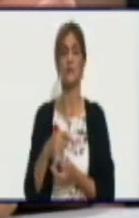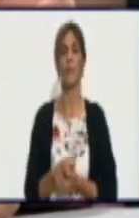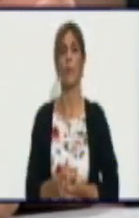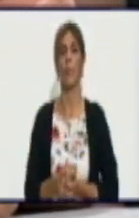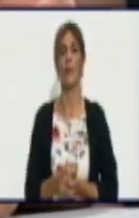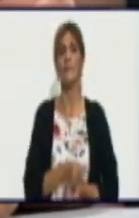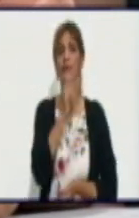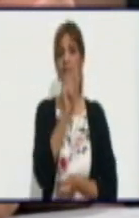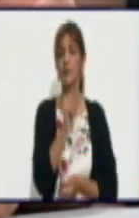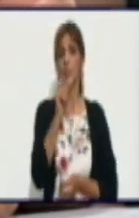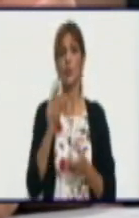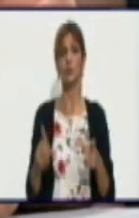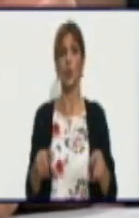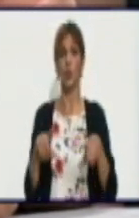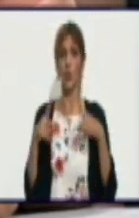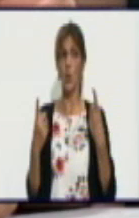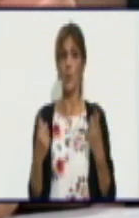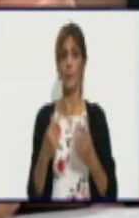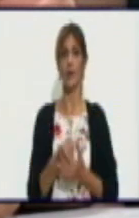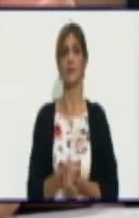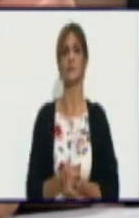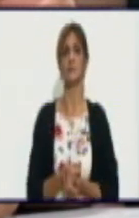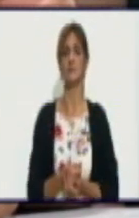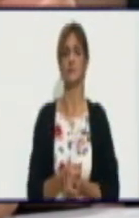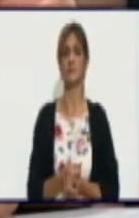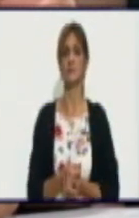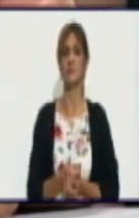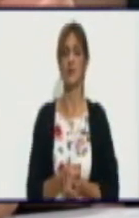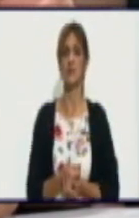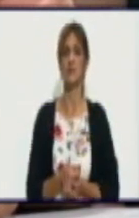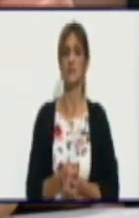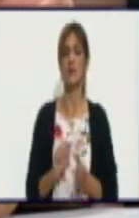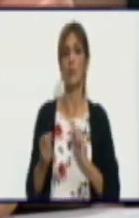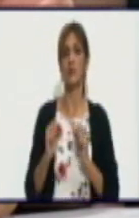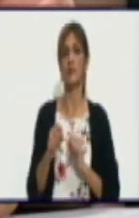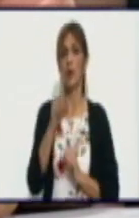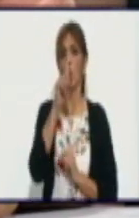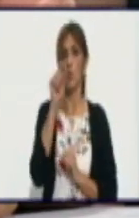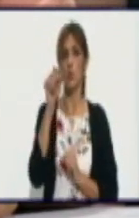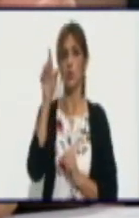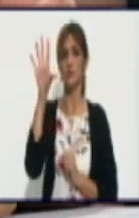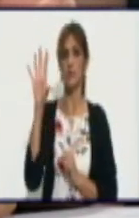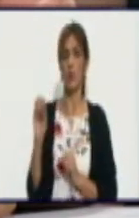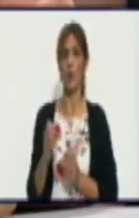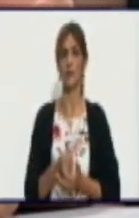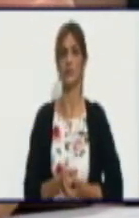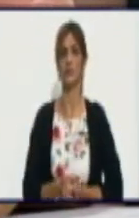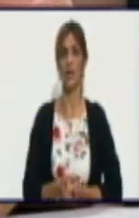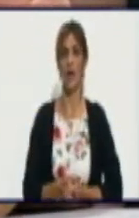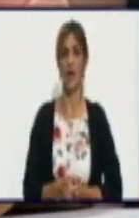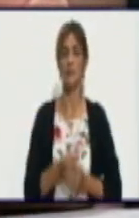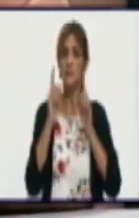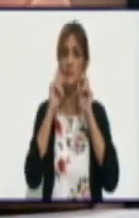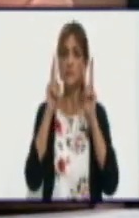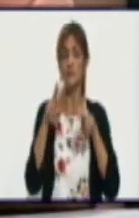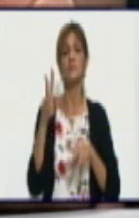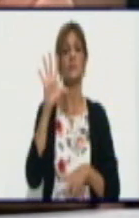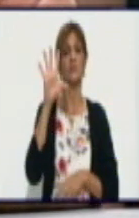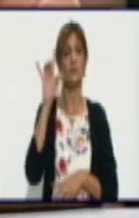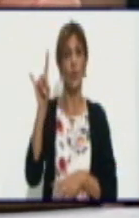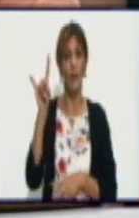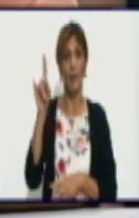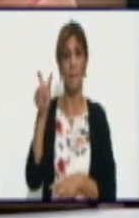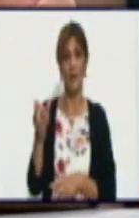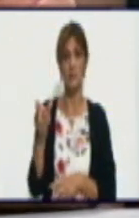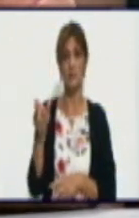plan de entrega del mes, se bonifica con 1.50 por litro entregado, alcanzando un precio de 9 pesos por litro